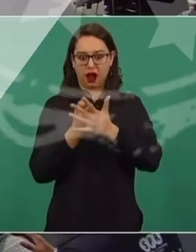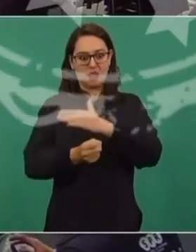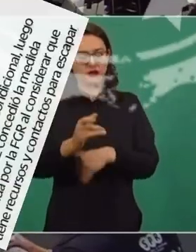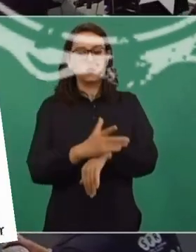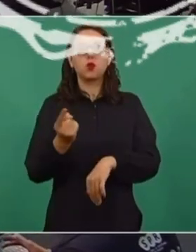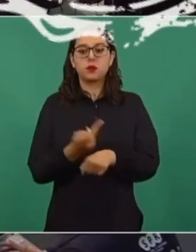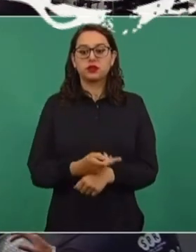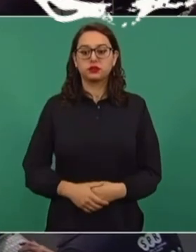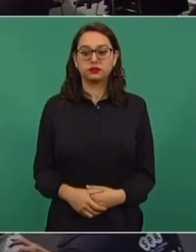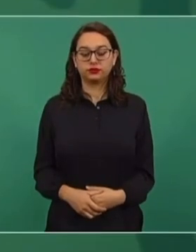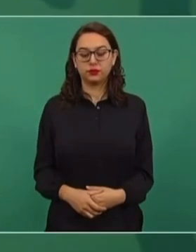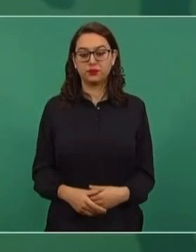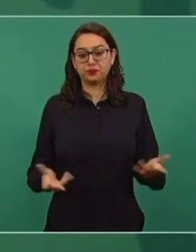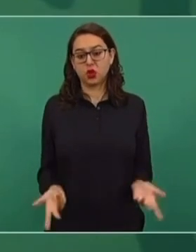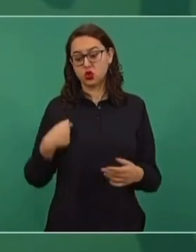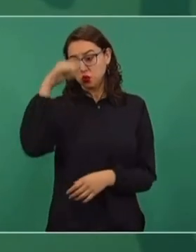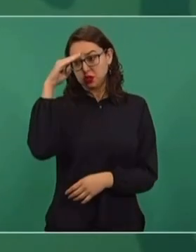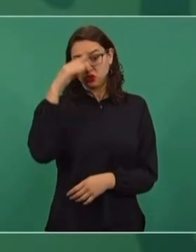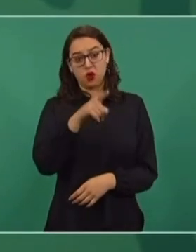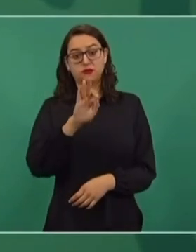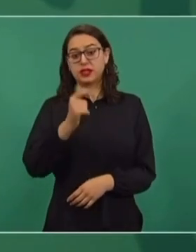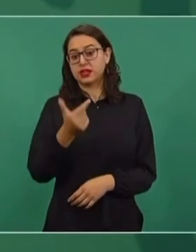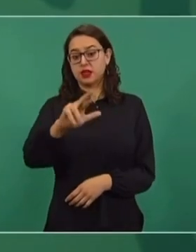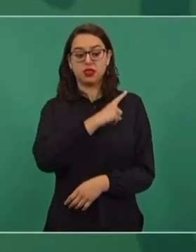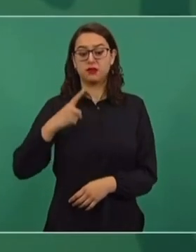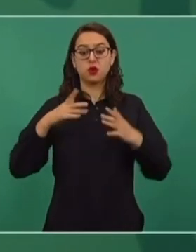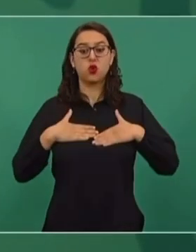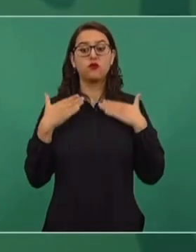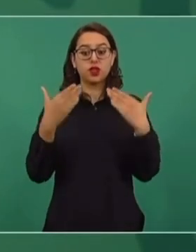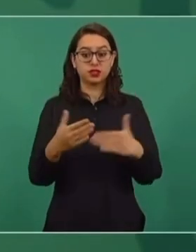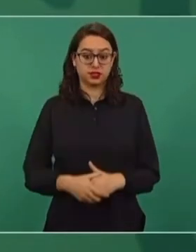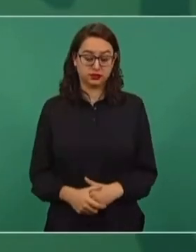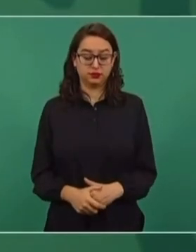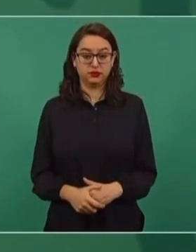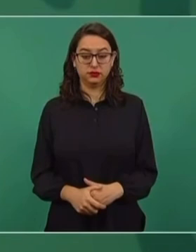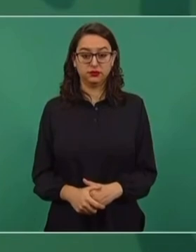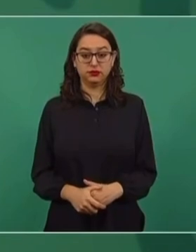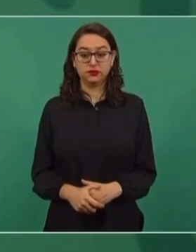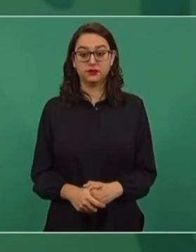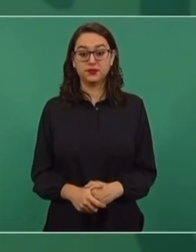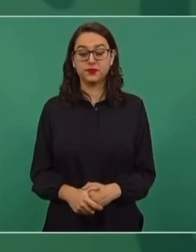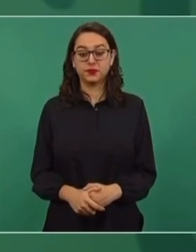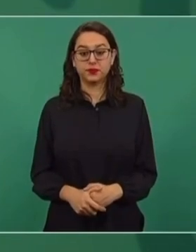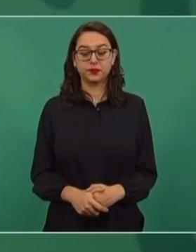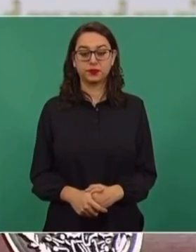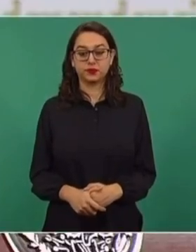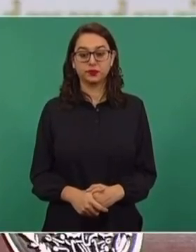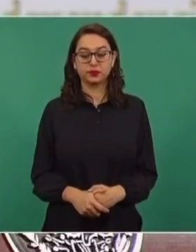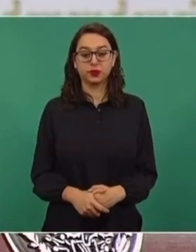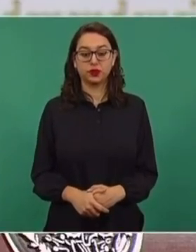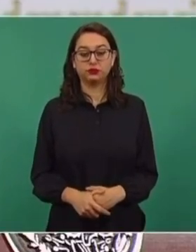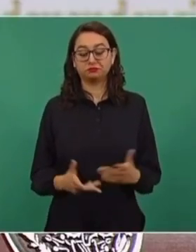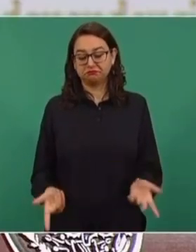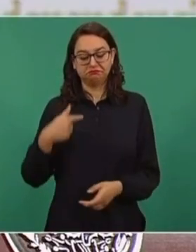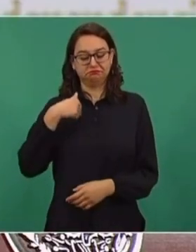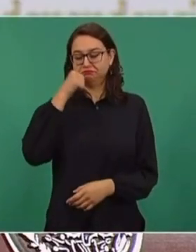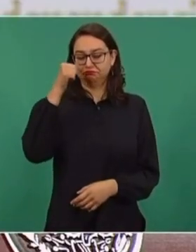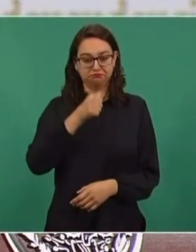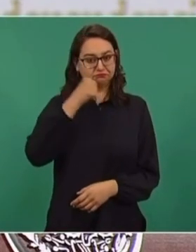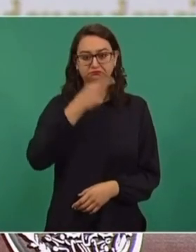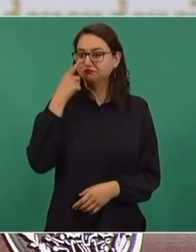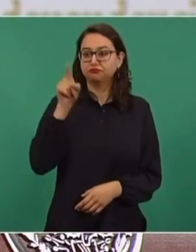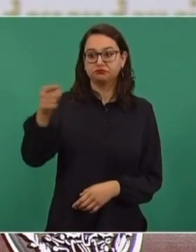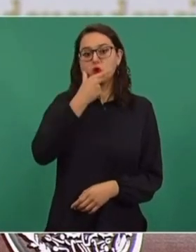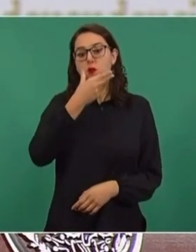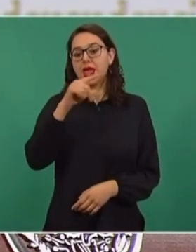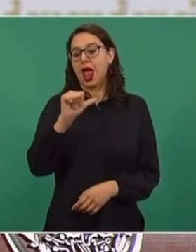Pues yo creo que hay que tenerle confianza a la Fiscalía. Siempre he dicho que Alejandro G. Manero es un hombre recto,